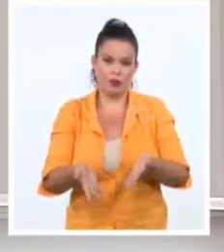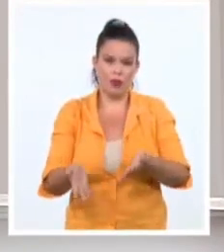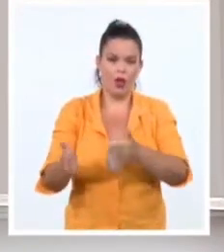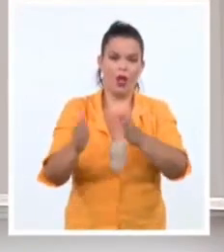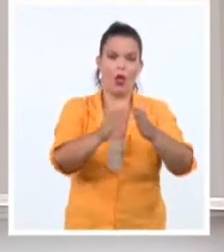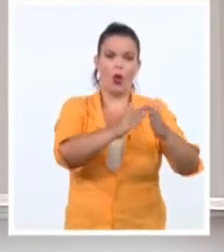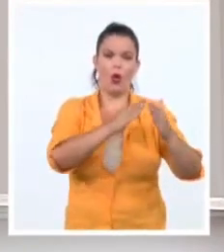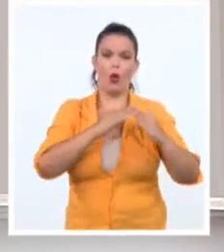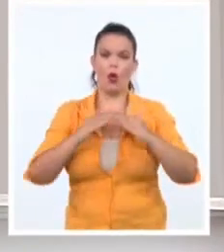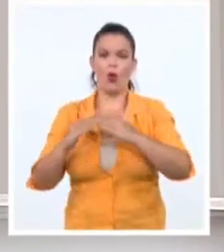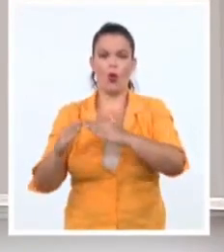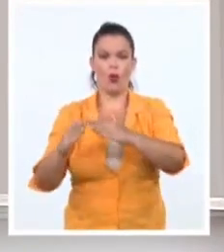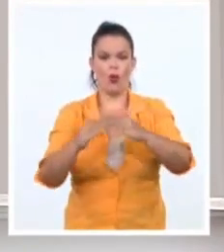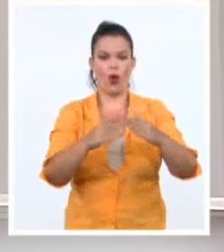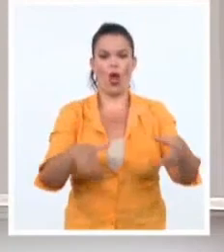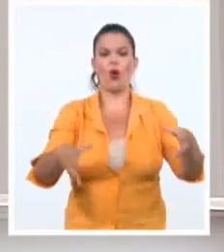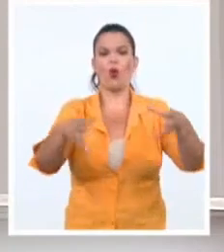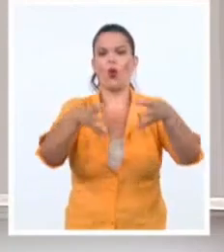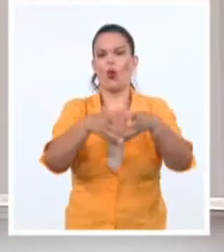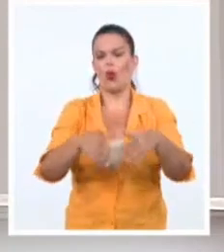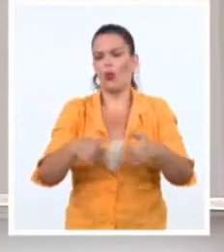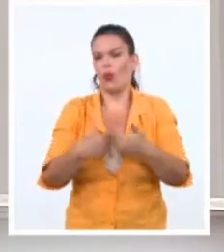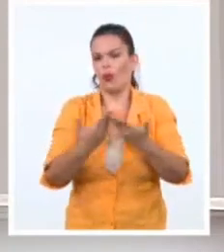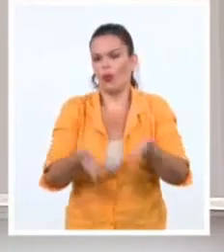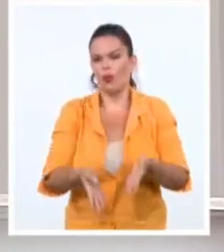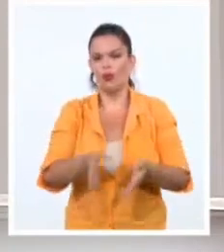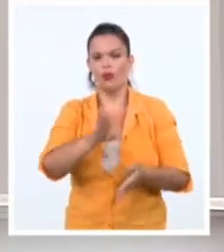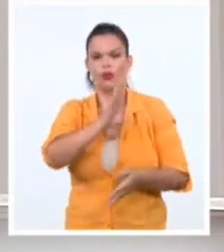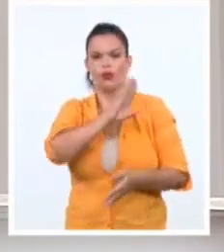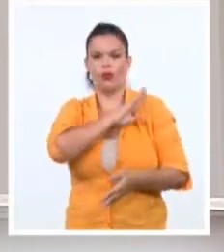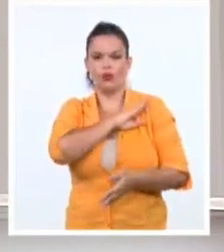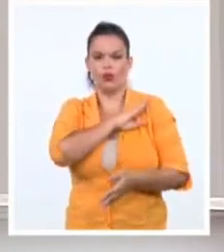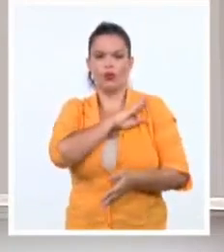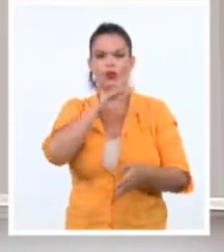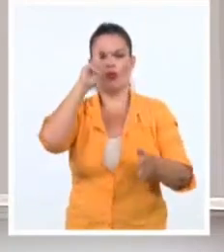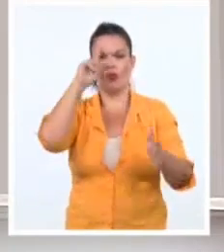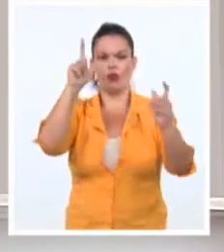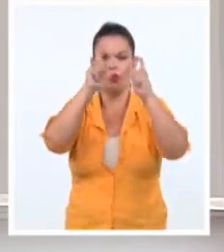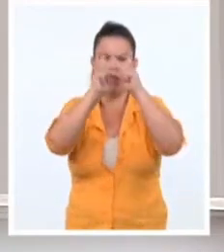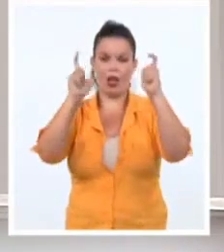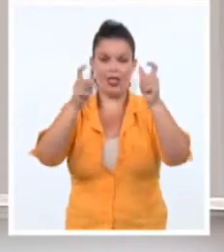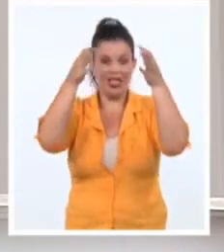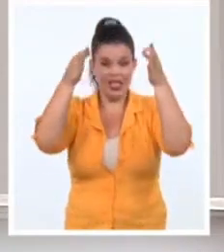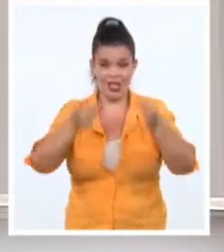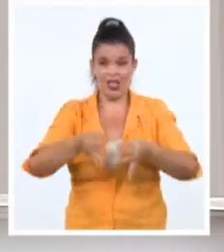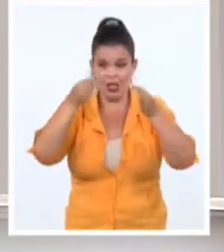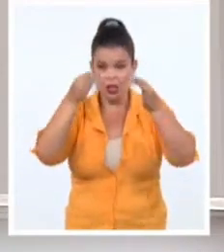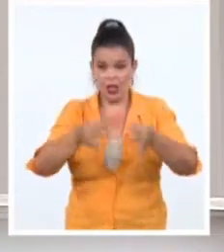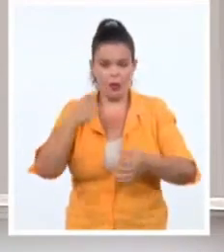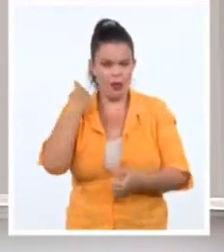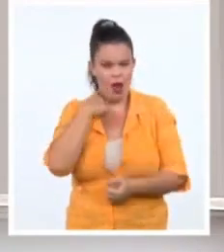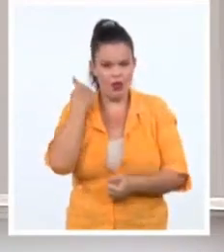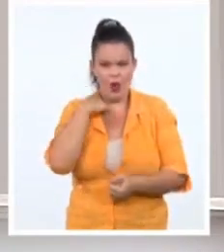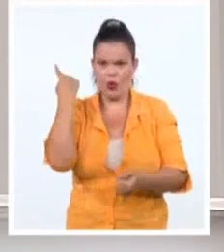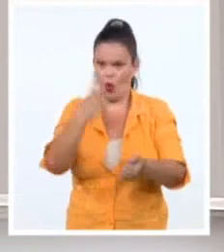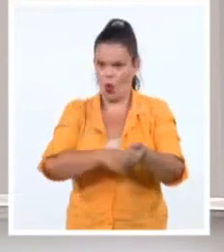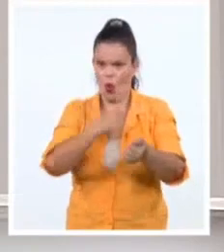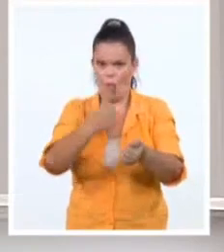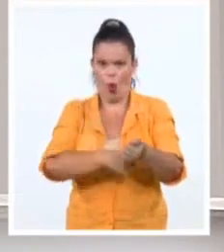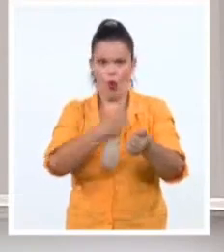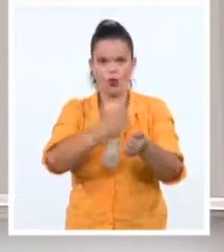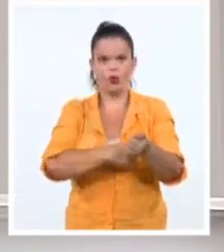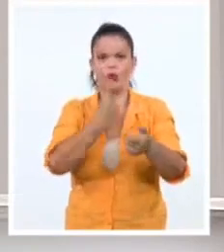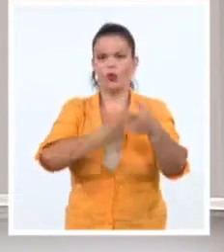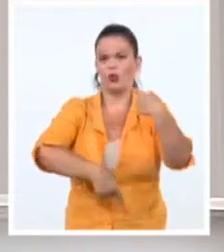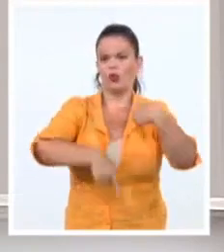la comunidad de inteligencia y el aparato militar estadounidense dedican cada año contra Cuba y